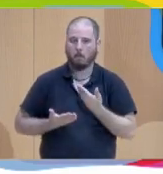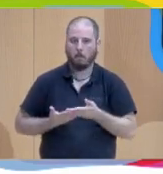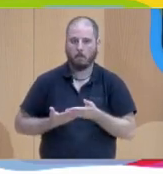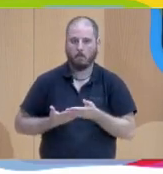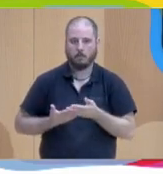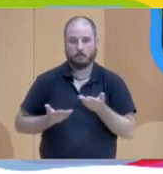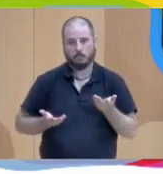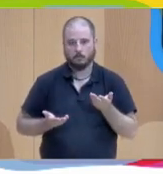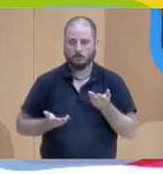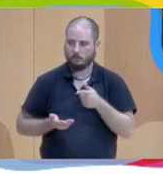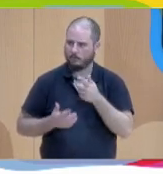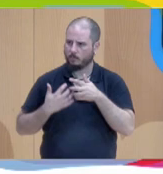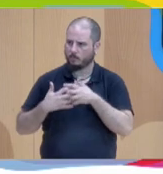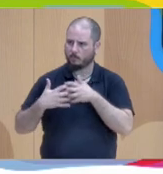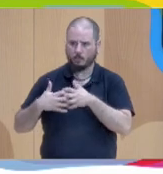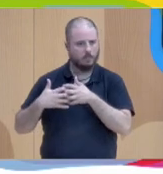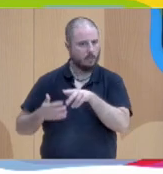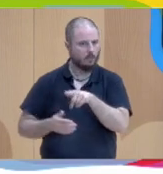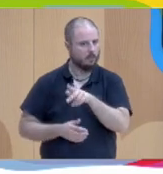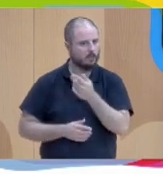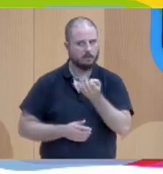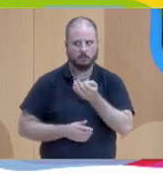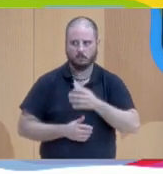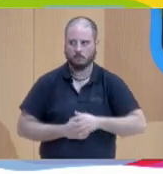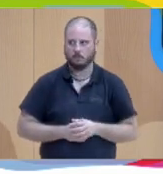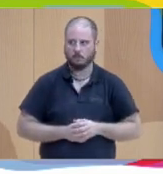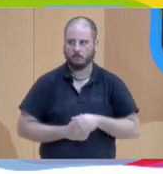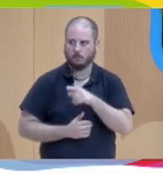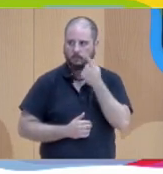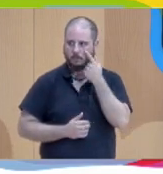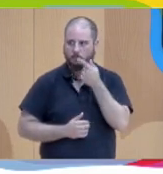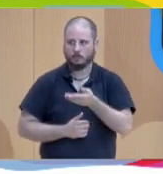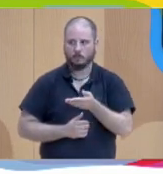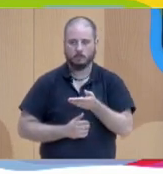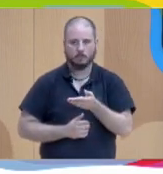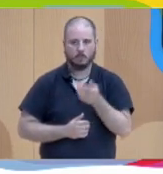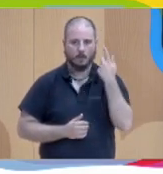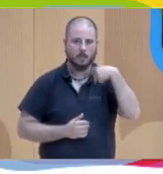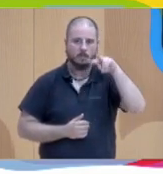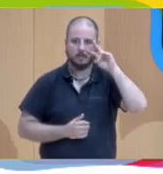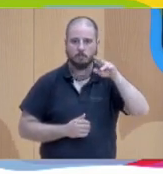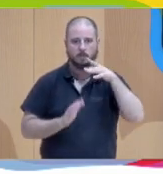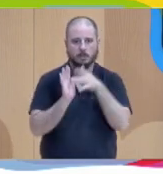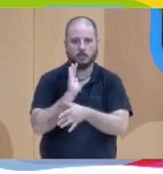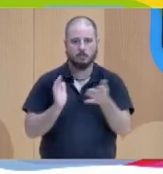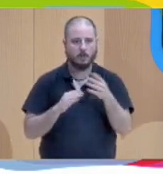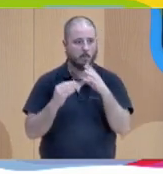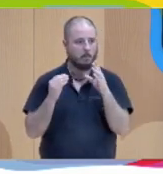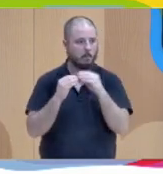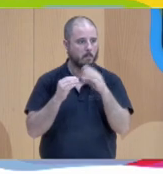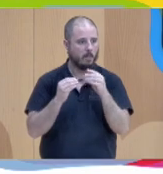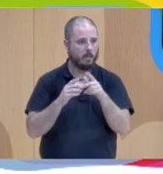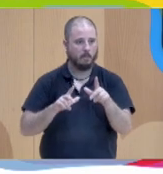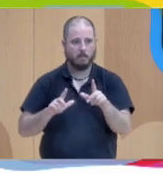bueno, cómo funciona, qué supone eso, ¿no? Y que puedan comprobar cómo la experiencia que supone que el paciente sea el centro,